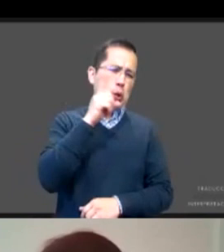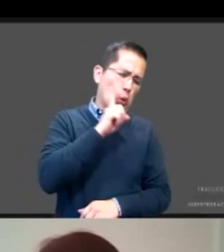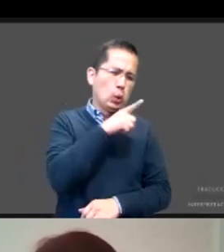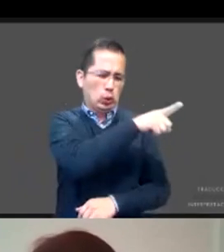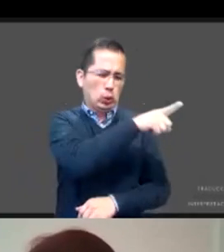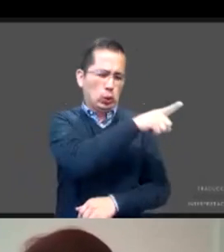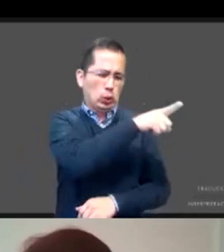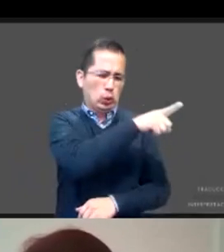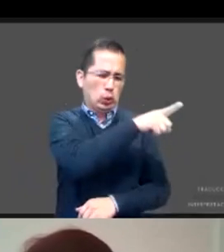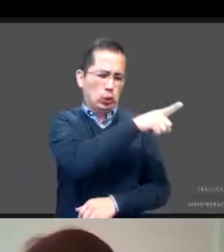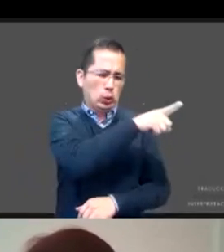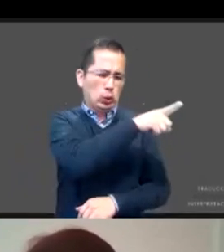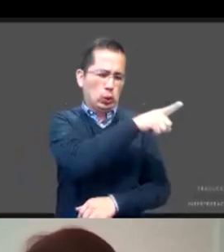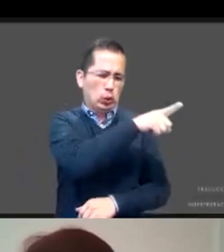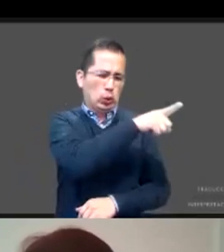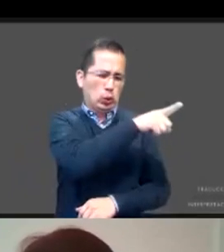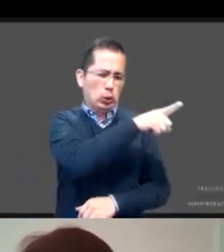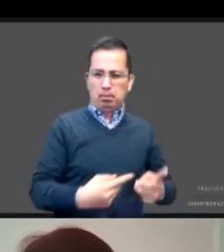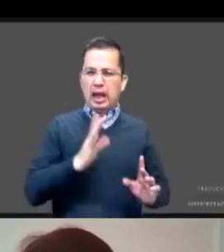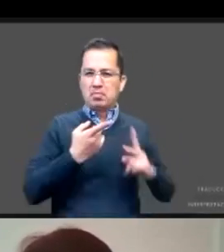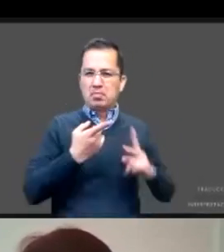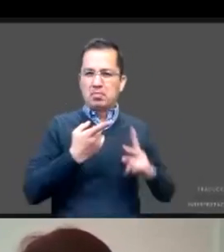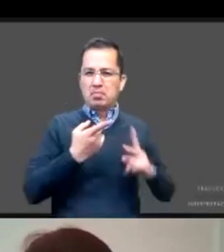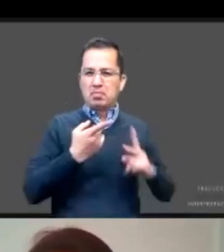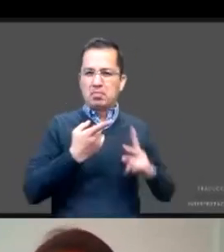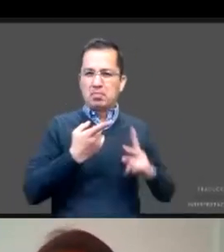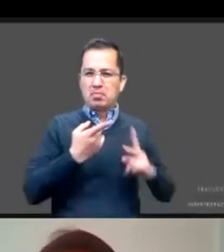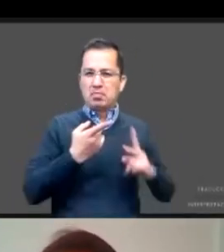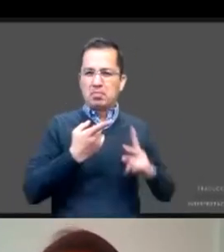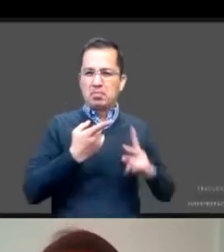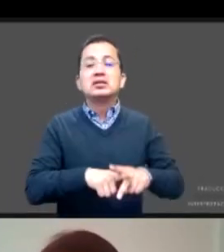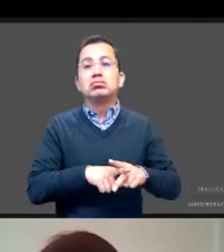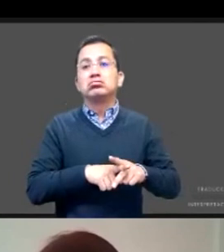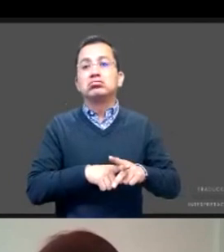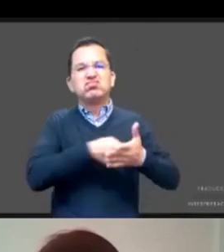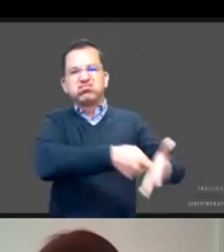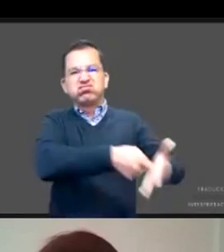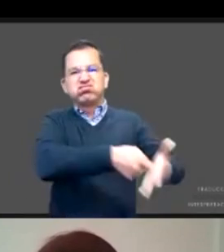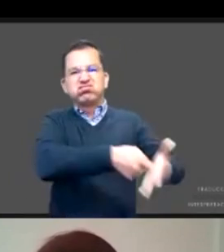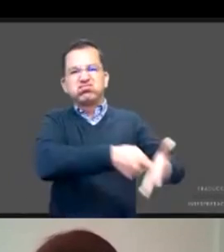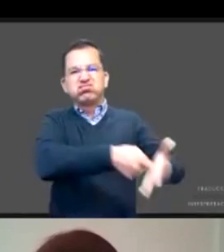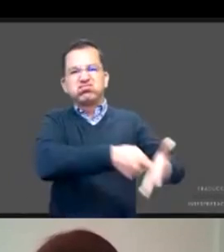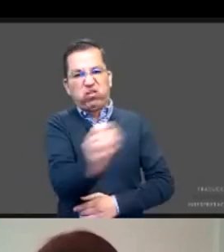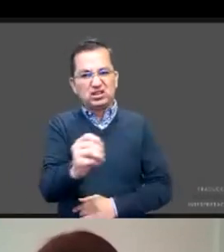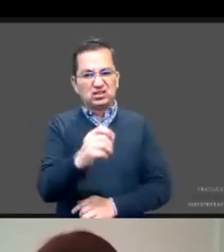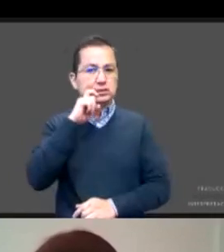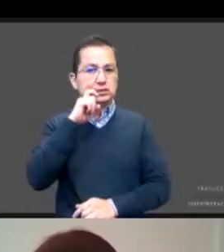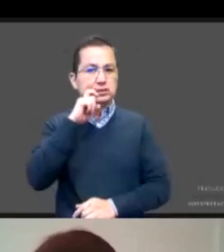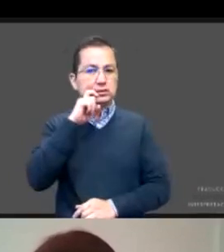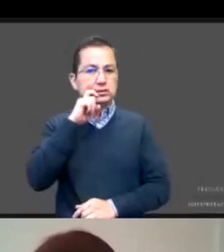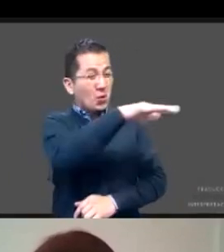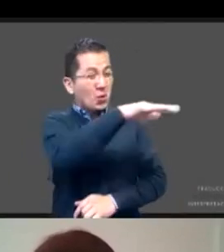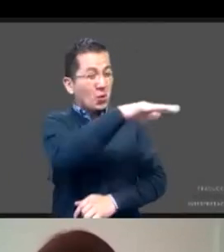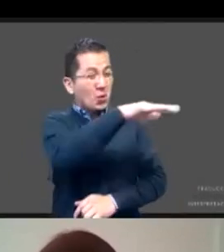Lo hicieron presionadas precisamente y tiene mucho que ver con este video que nos presentaba Valeria